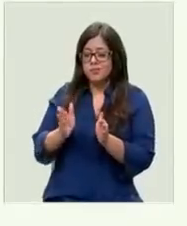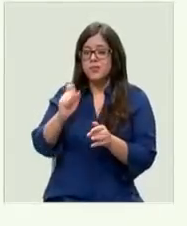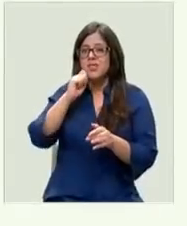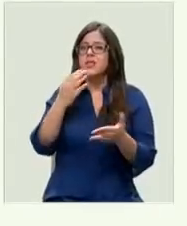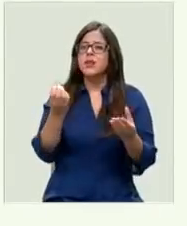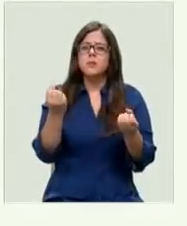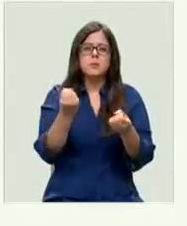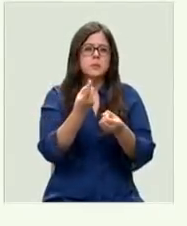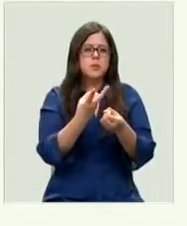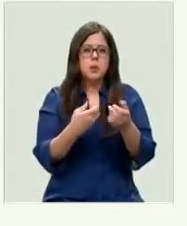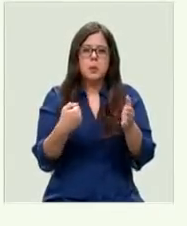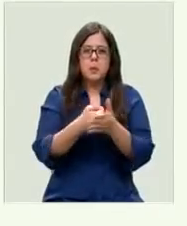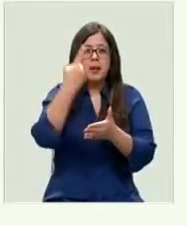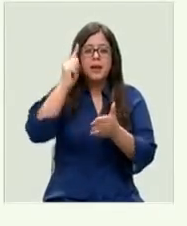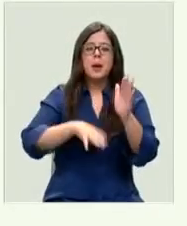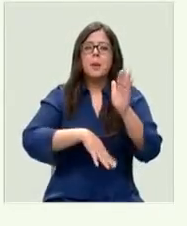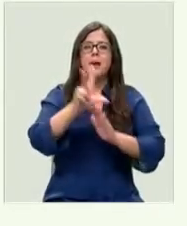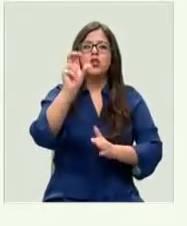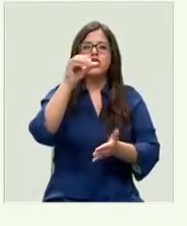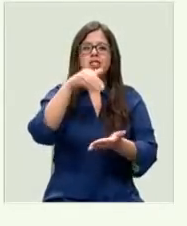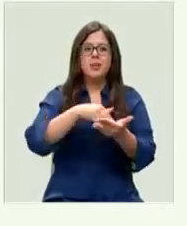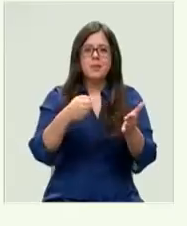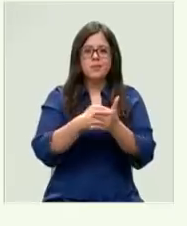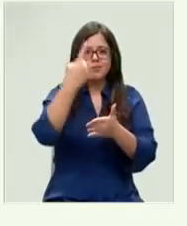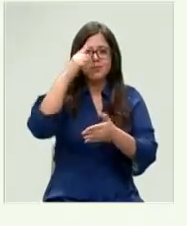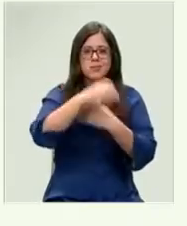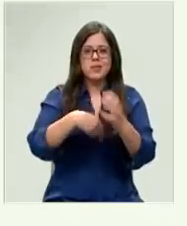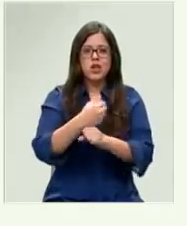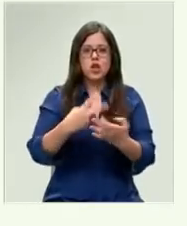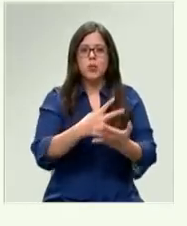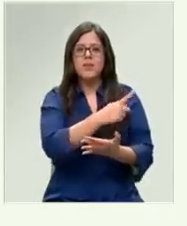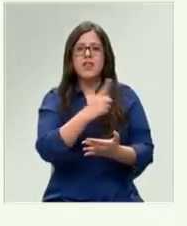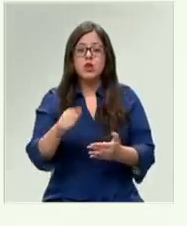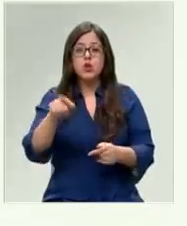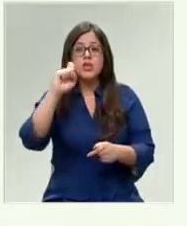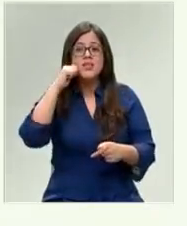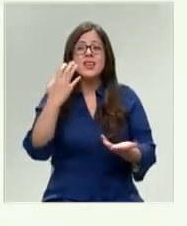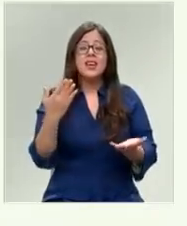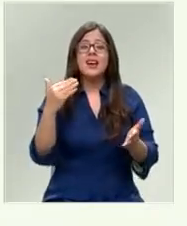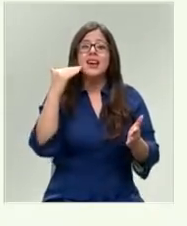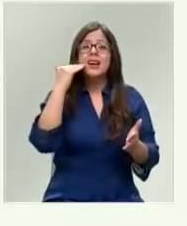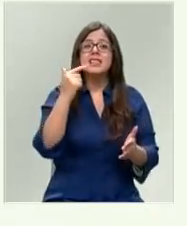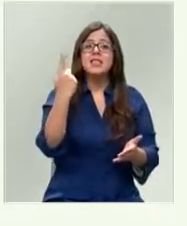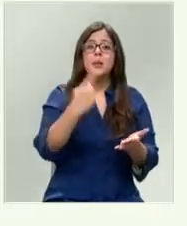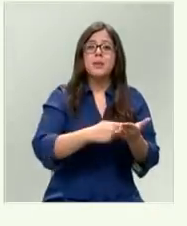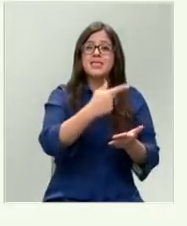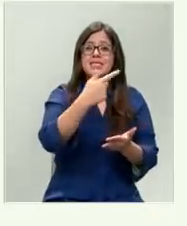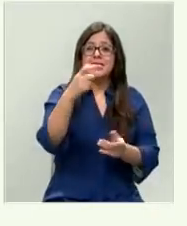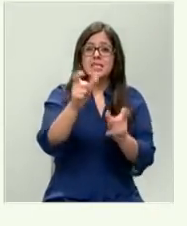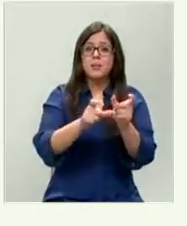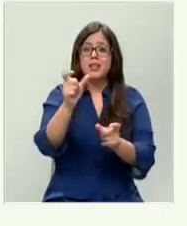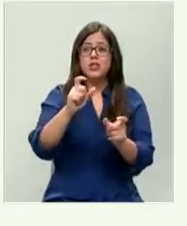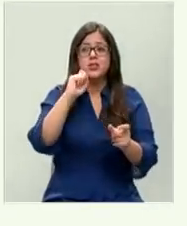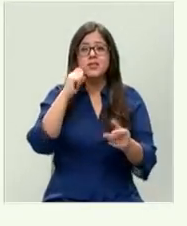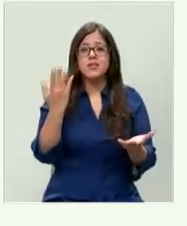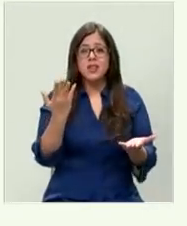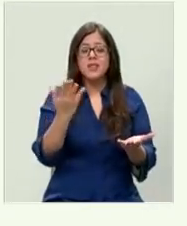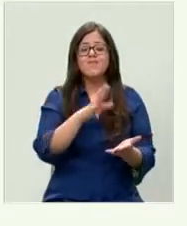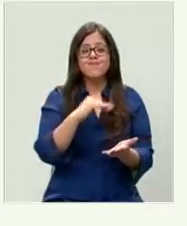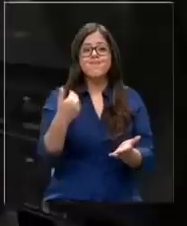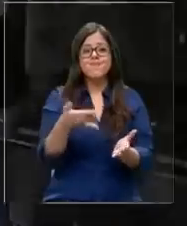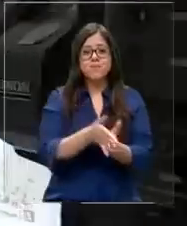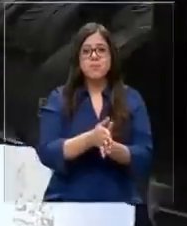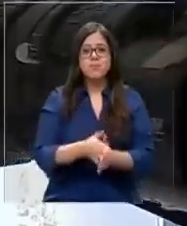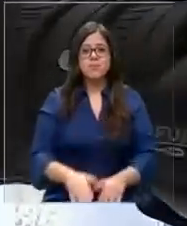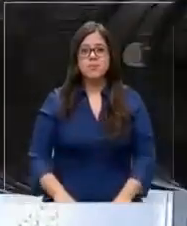cientos de accidentes. Más de 80.000 accidentes el 2021, de los cuales casi 1.700 terminaron con resultado de